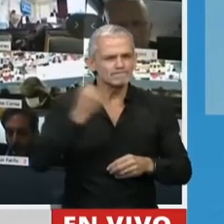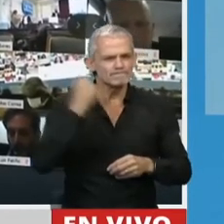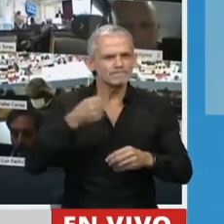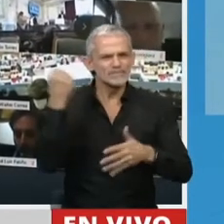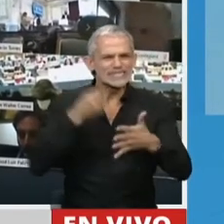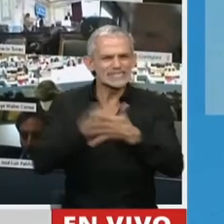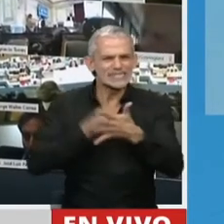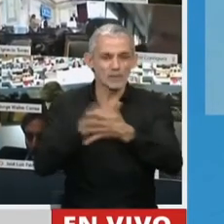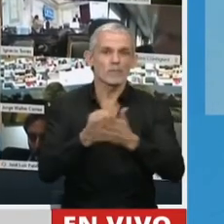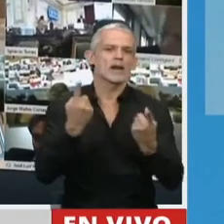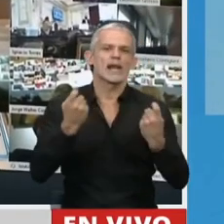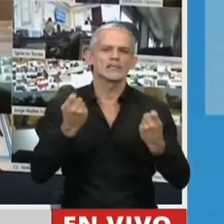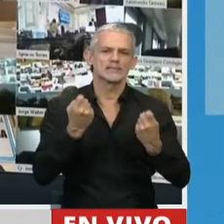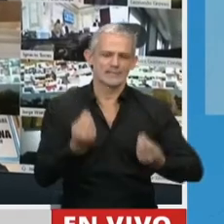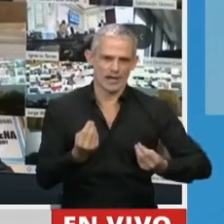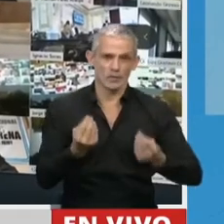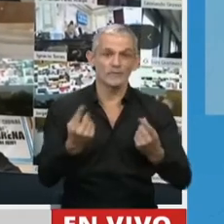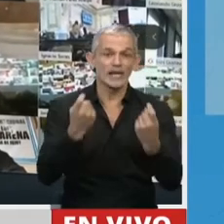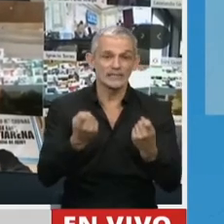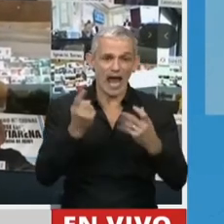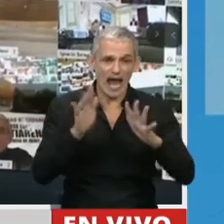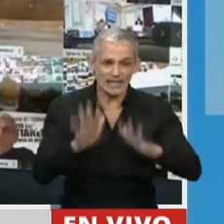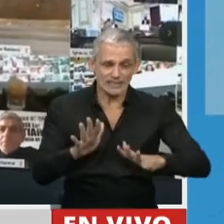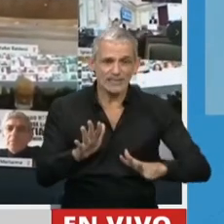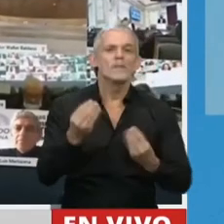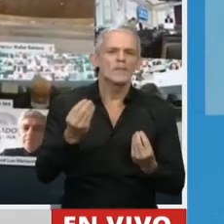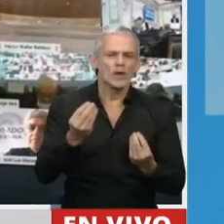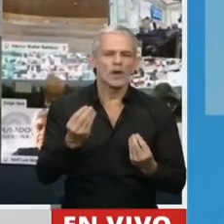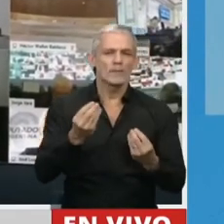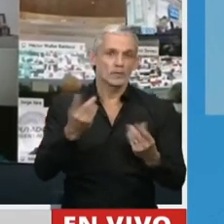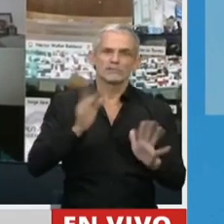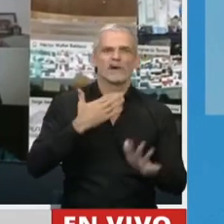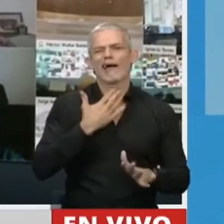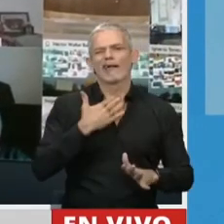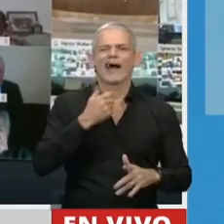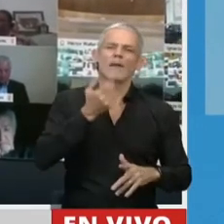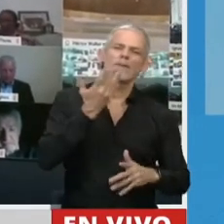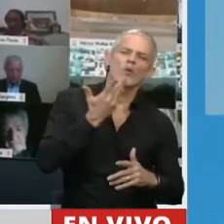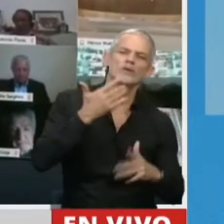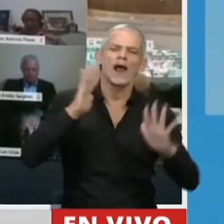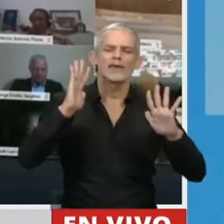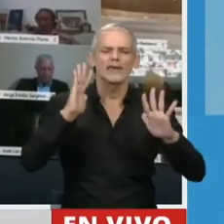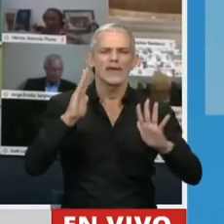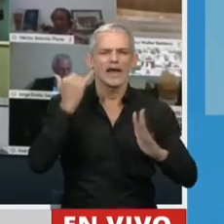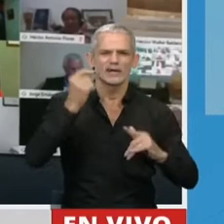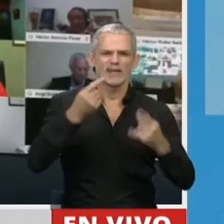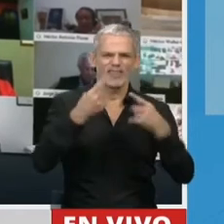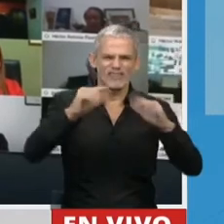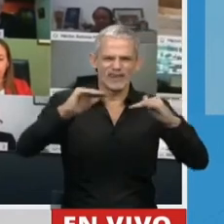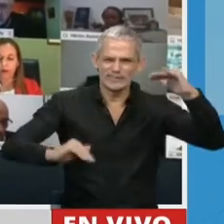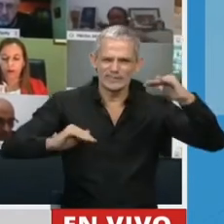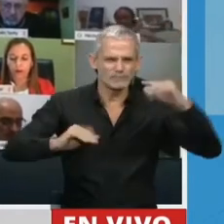era muy necesario porque si no se puede convertir en un buen deseo que ahonde las diferencias.